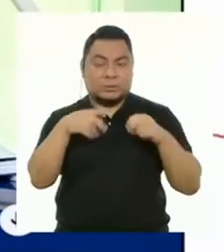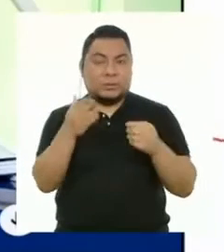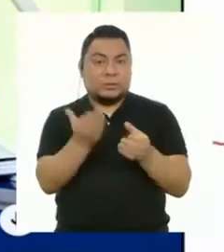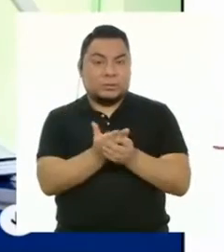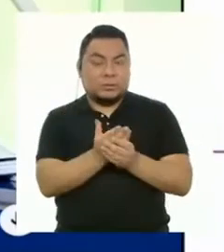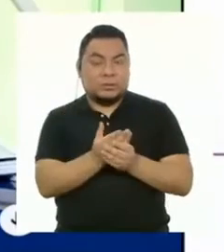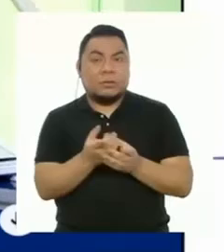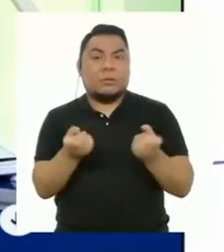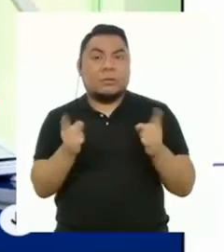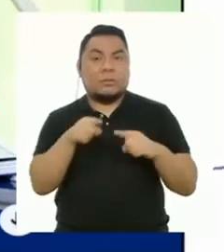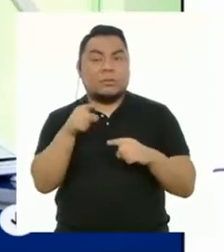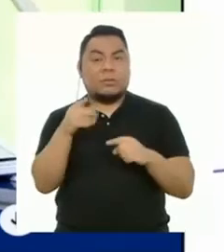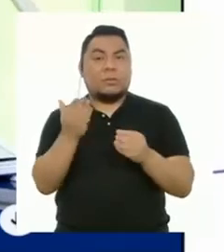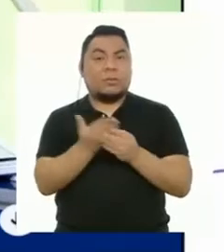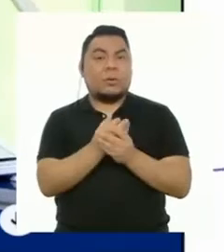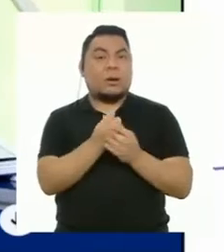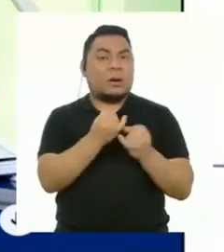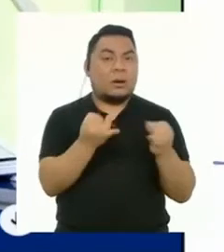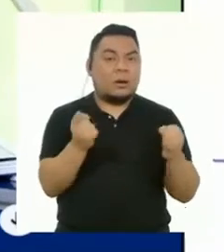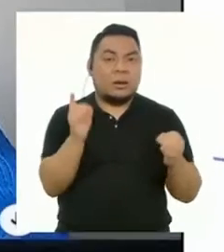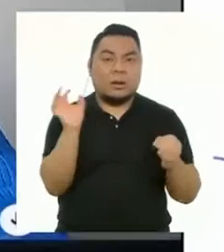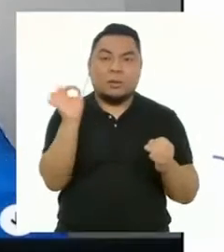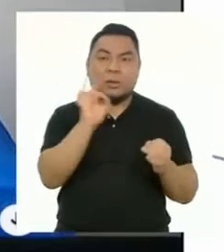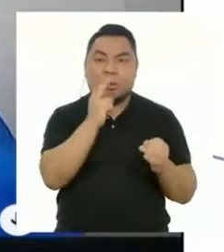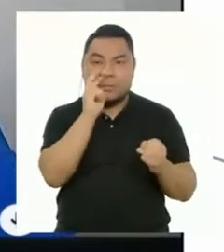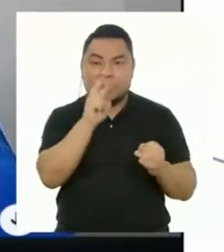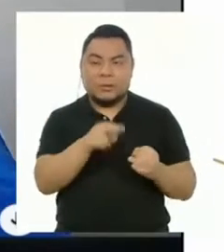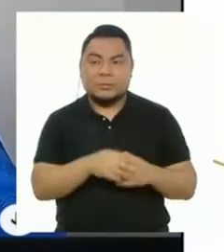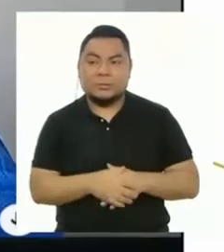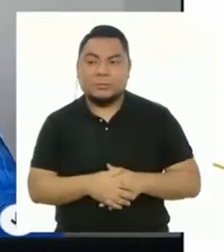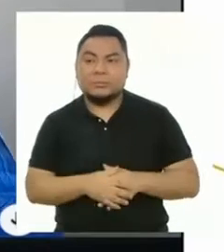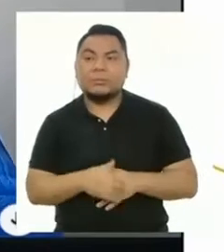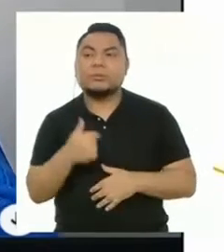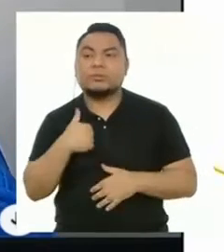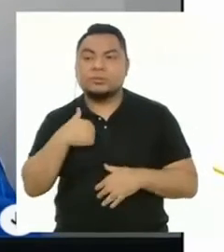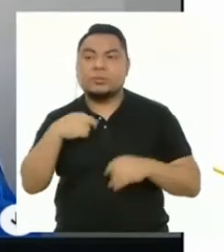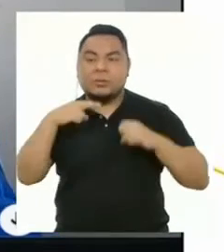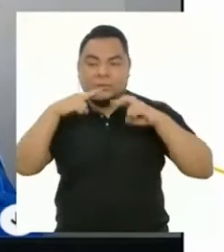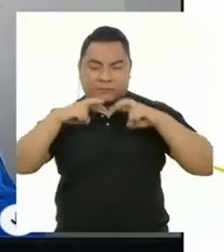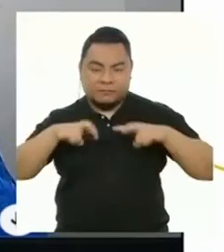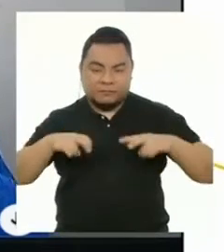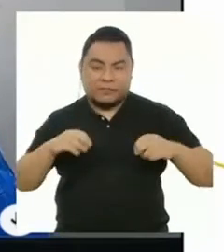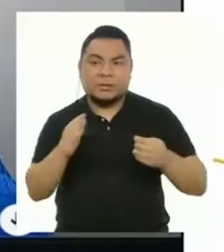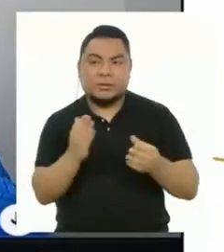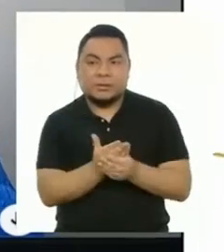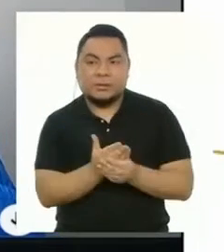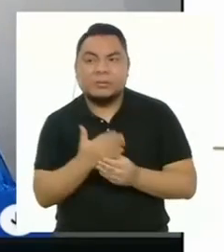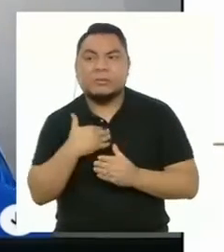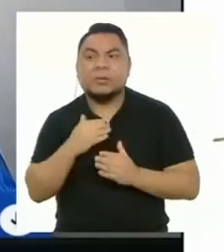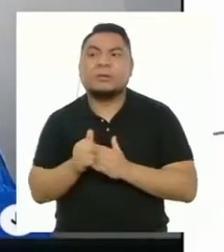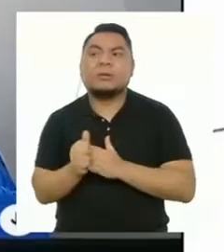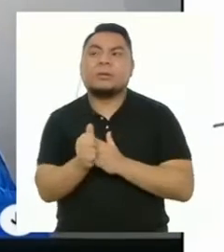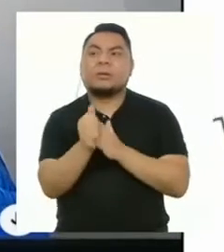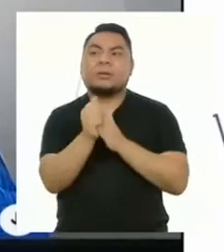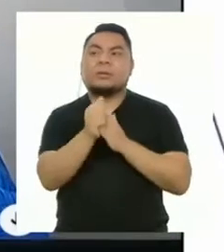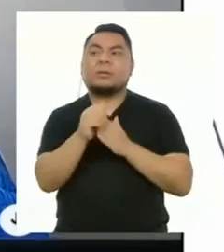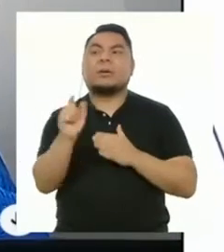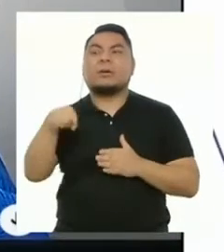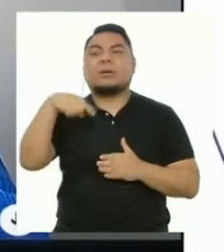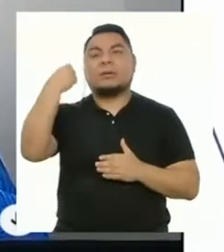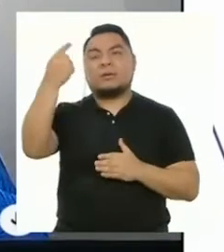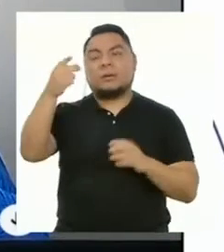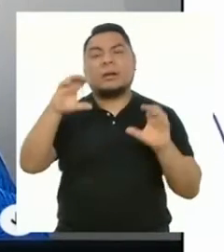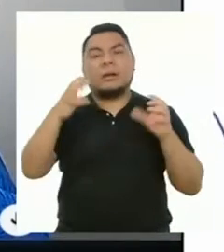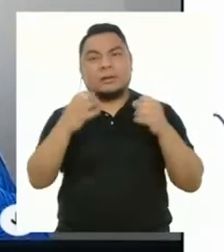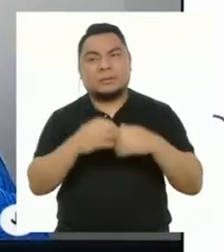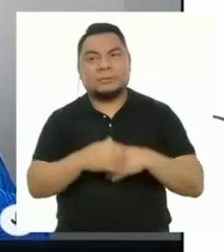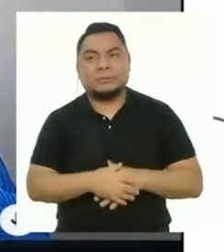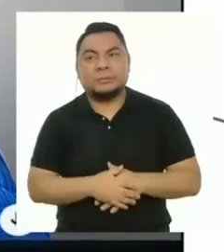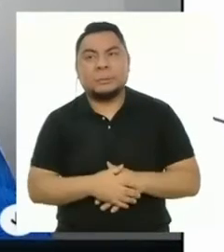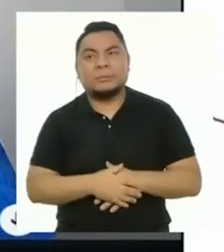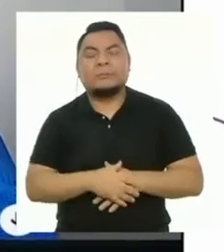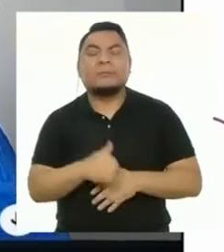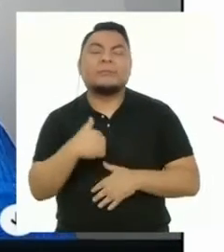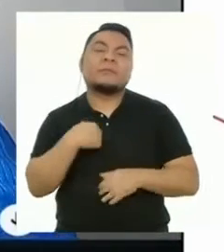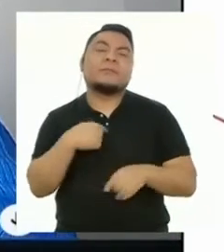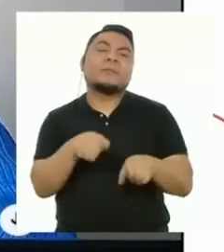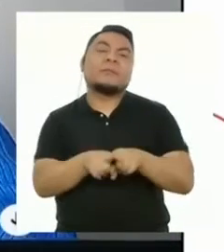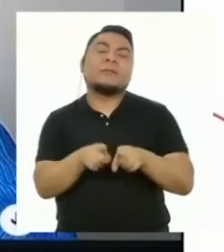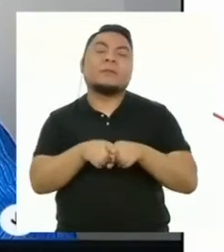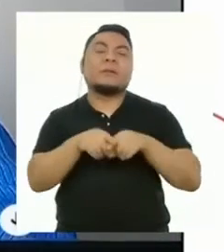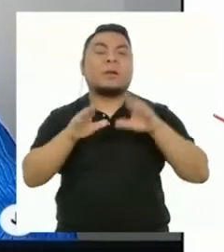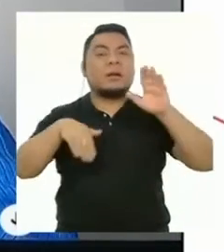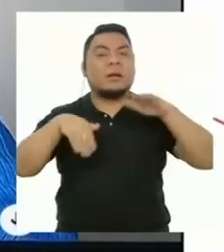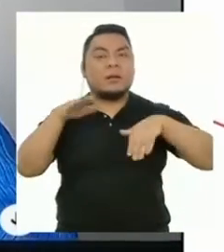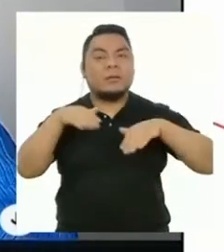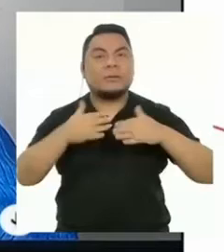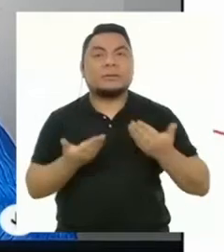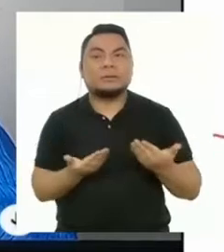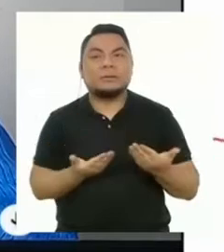ahí o una vez que guardas algo, nunca más lo ven? Los reviso para poder guiarme para la siguiente clase. También, de